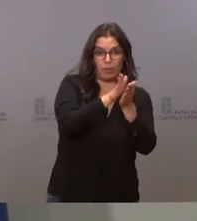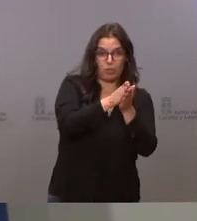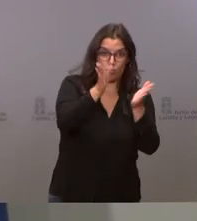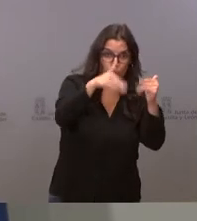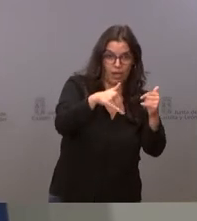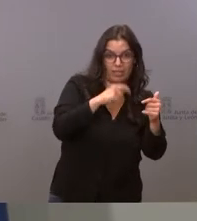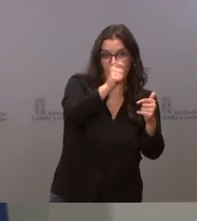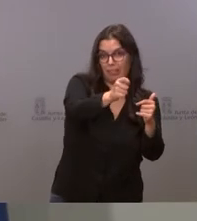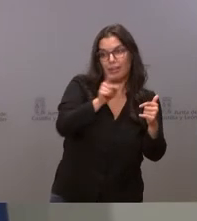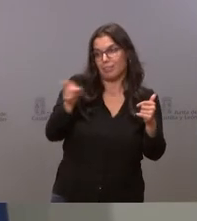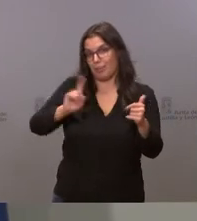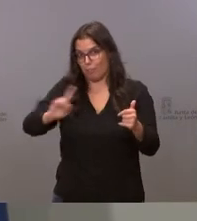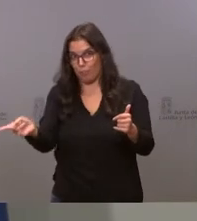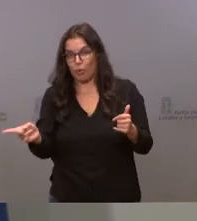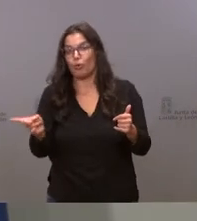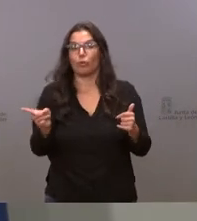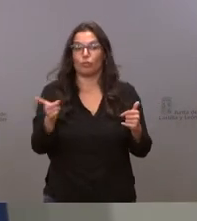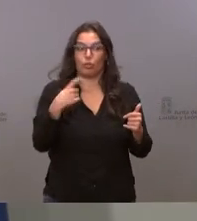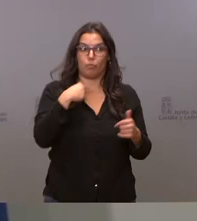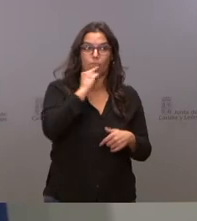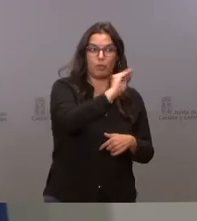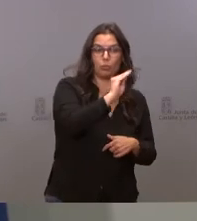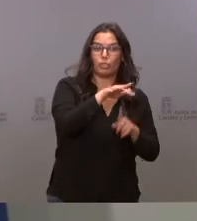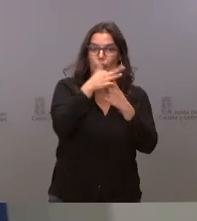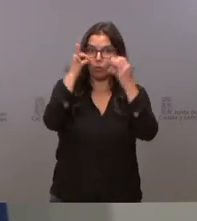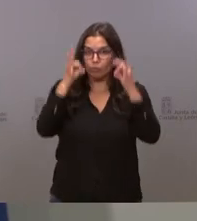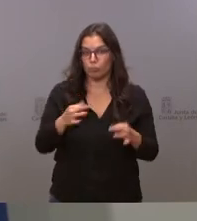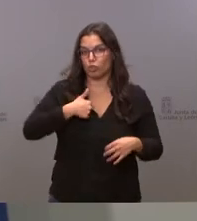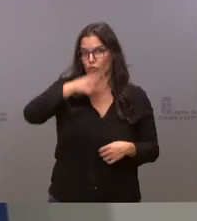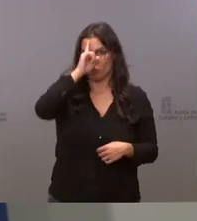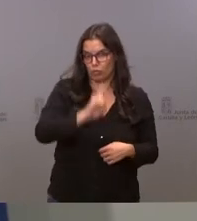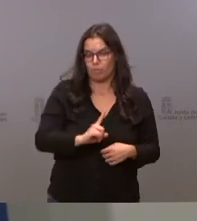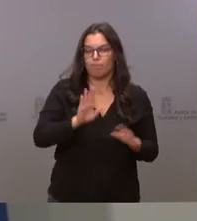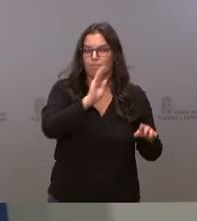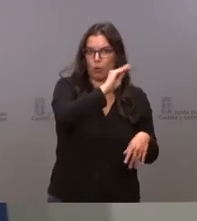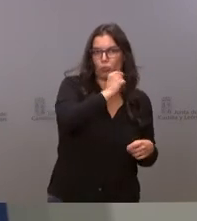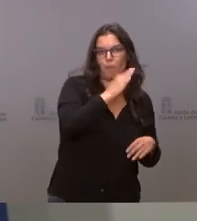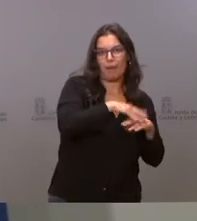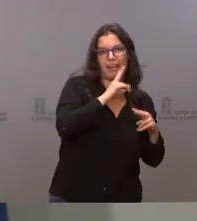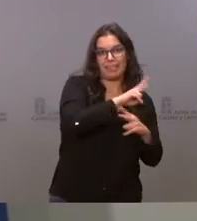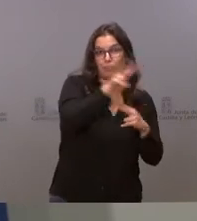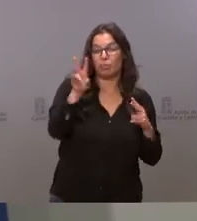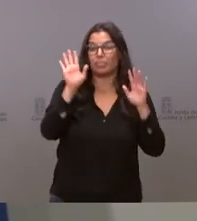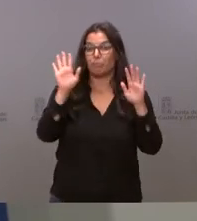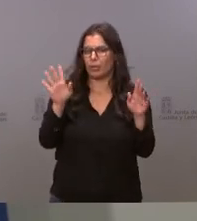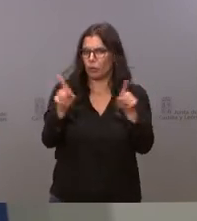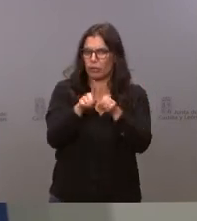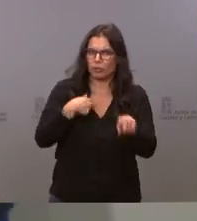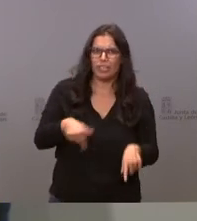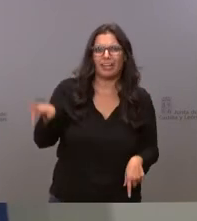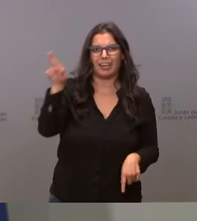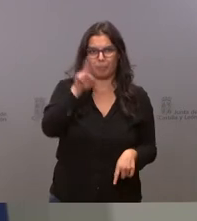tengo para usted no sé exactamente cuál es la situación pero en cualquier caso en cualquier caso le insisto